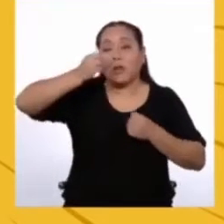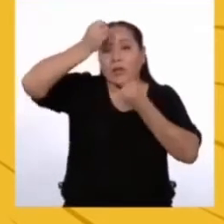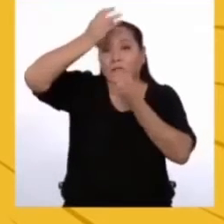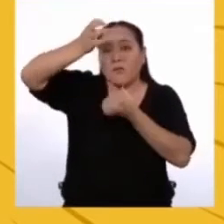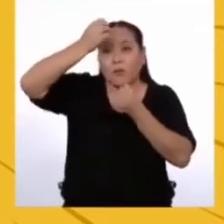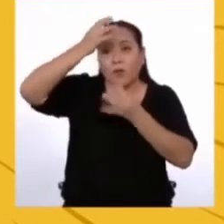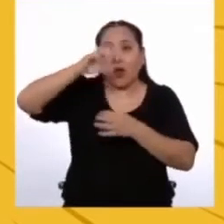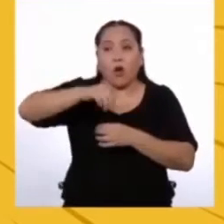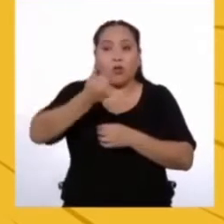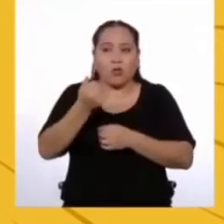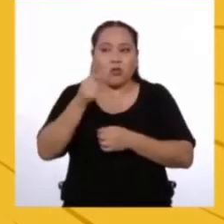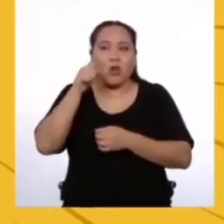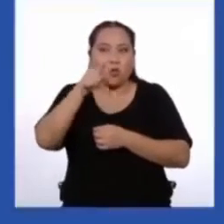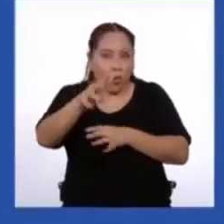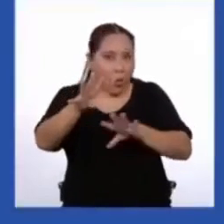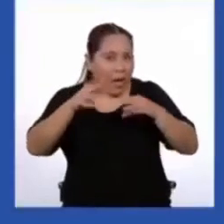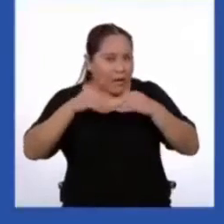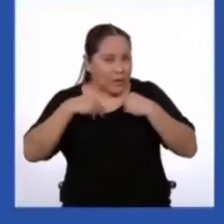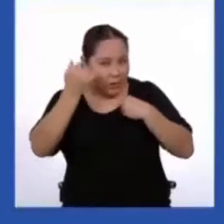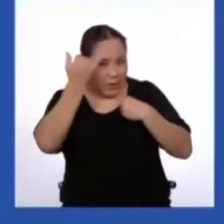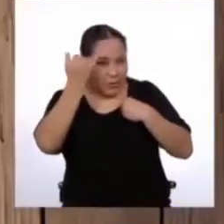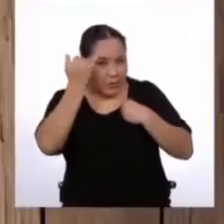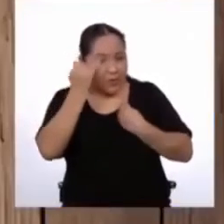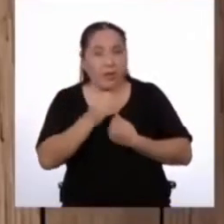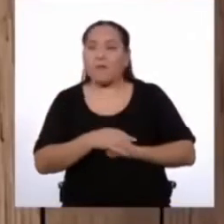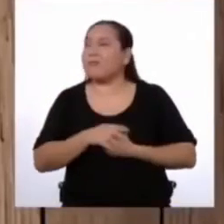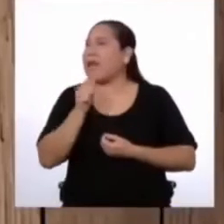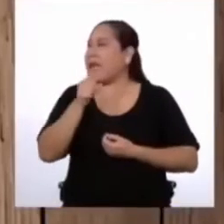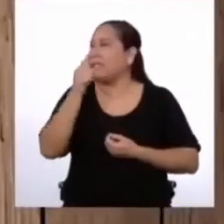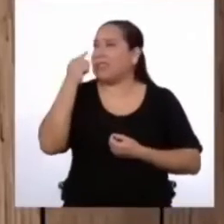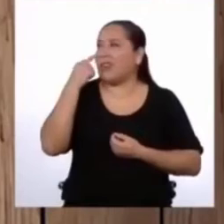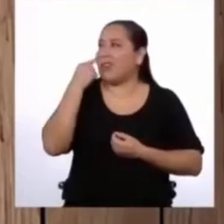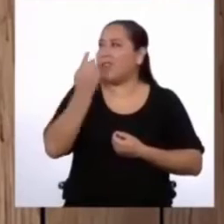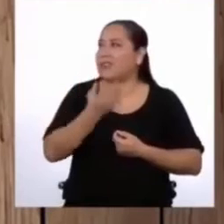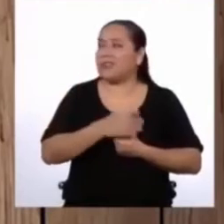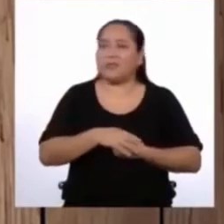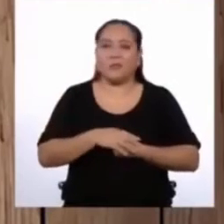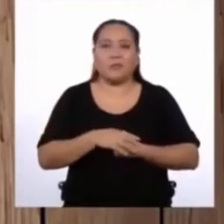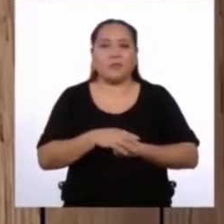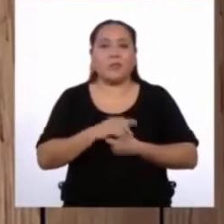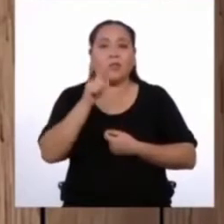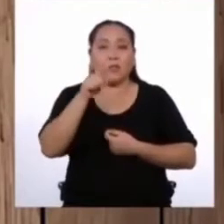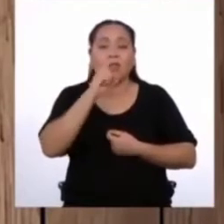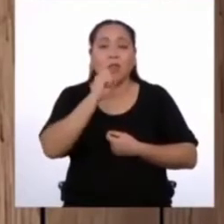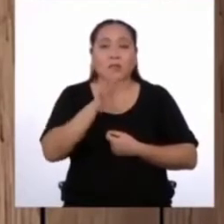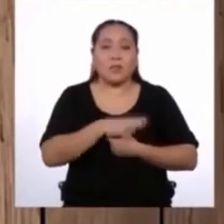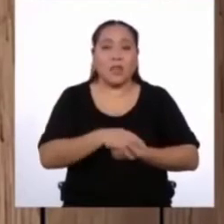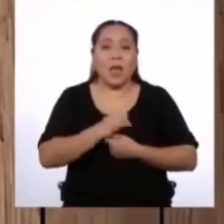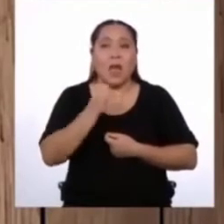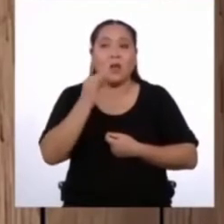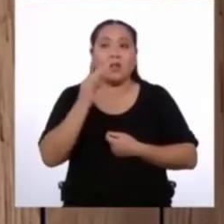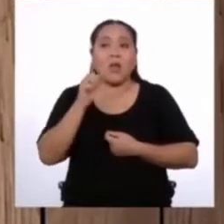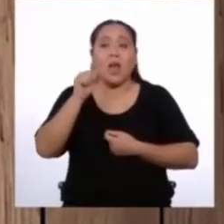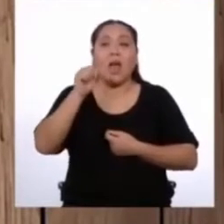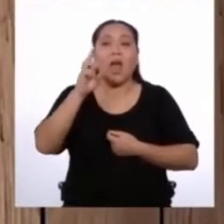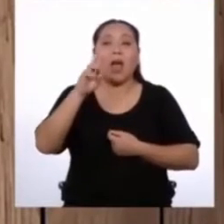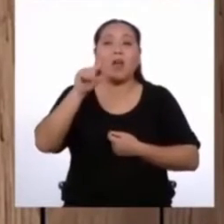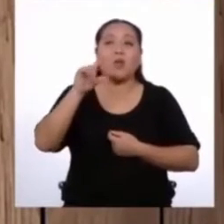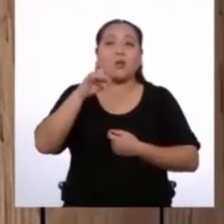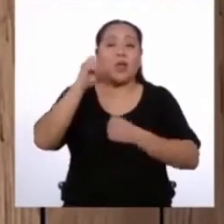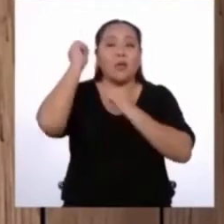y otros convencer. ¡Eso sí lo sabía! Exacto. Entonces, como decías, hay textos argumentativos,